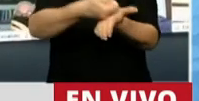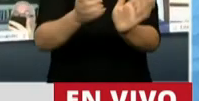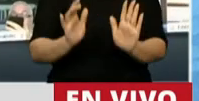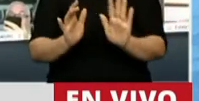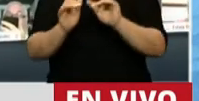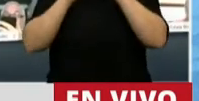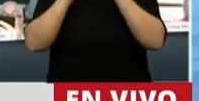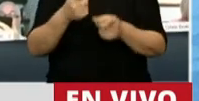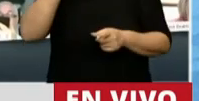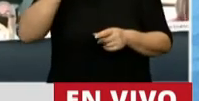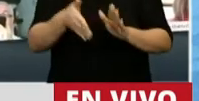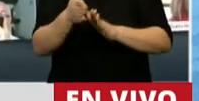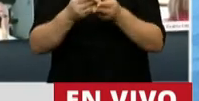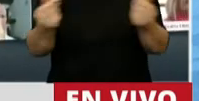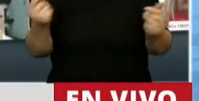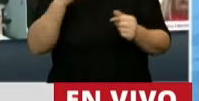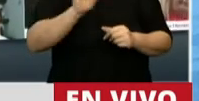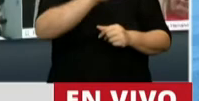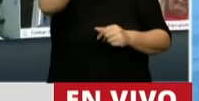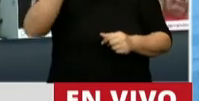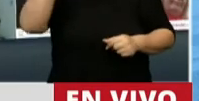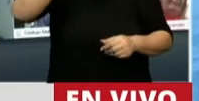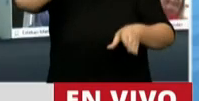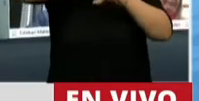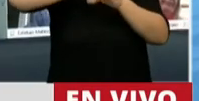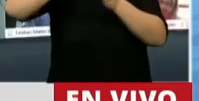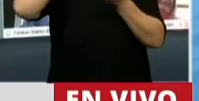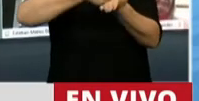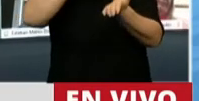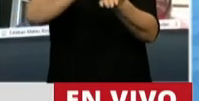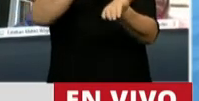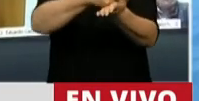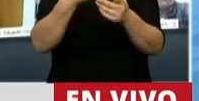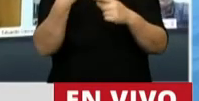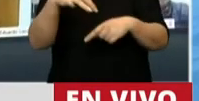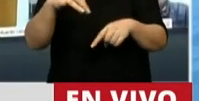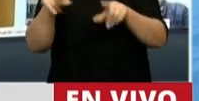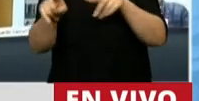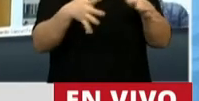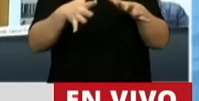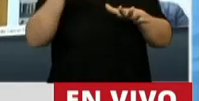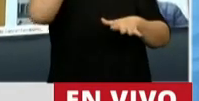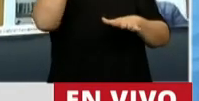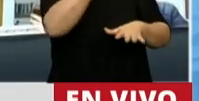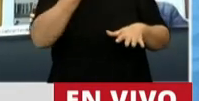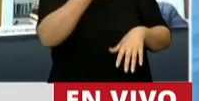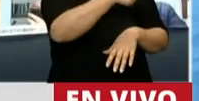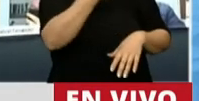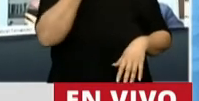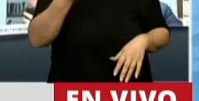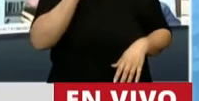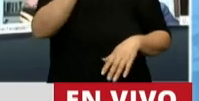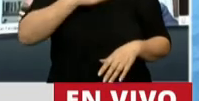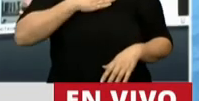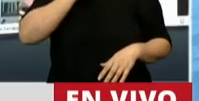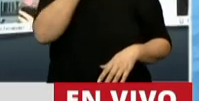que las provincias que están reestructurando sus deudas lo hagan en condiciones similares a la nación. Mi provincia, Mendoza,